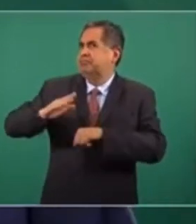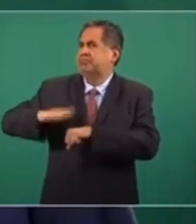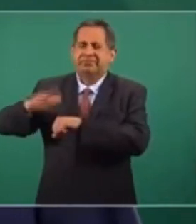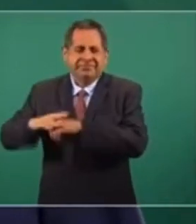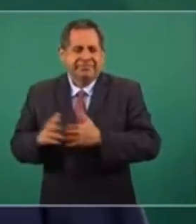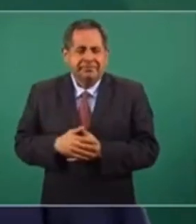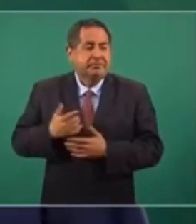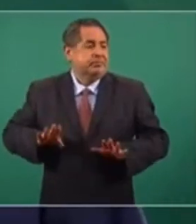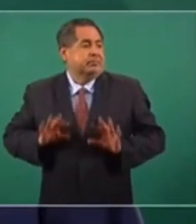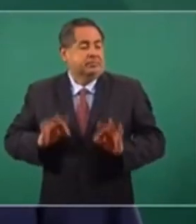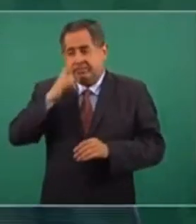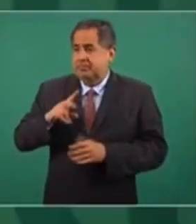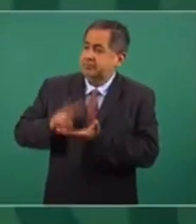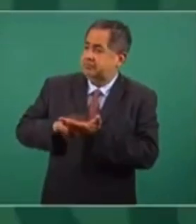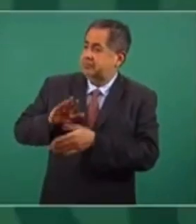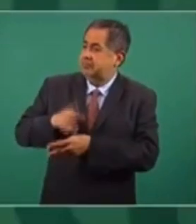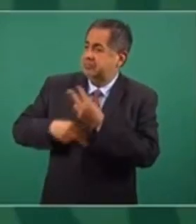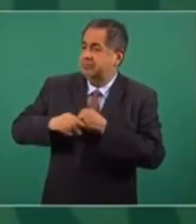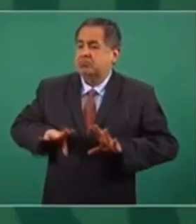que me beneficio con la plusvalía.